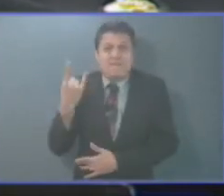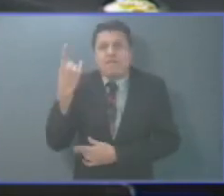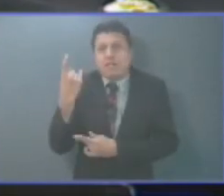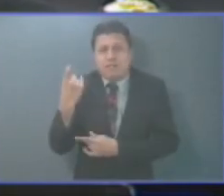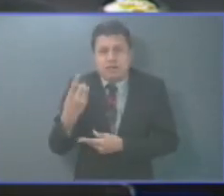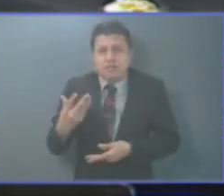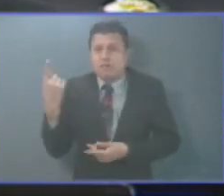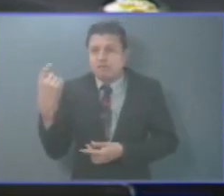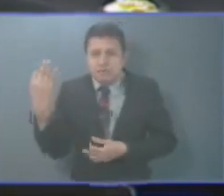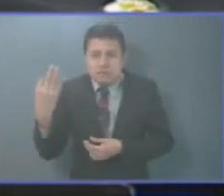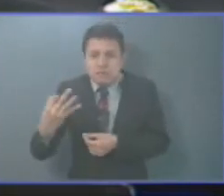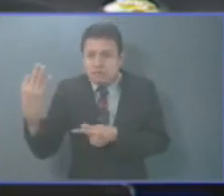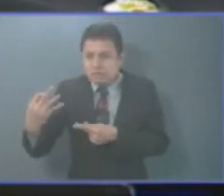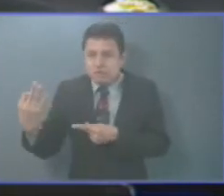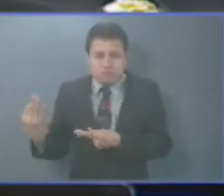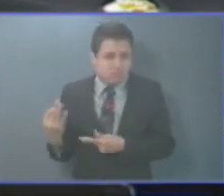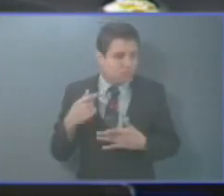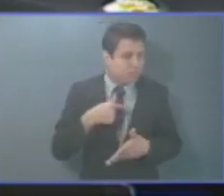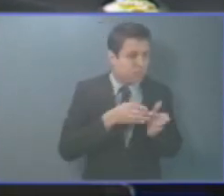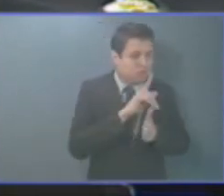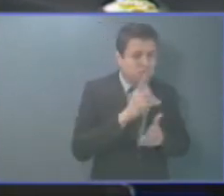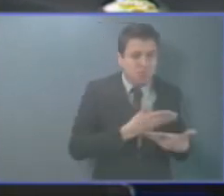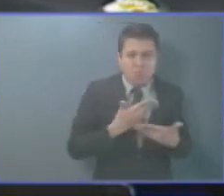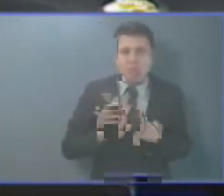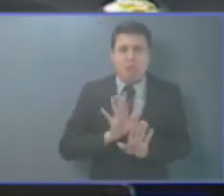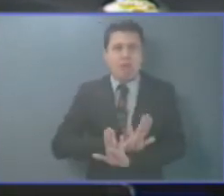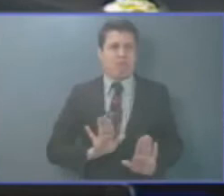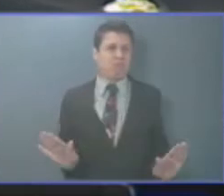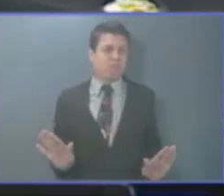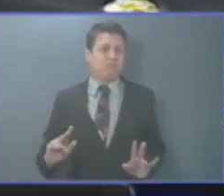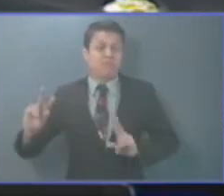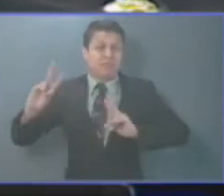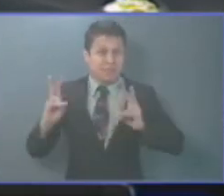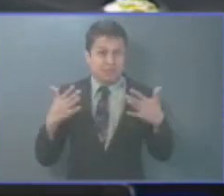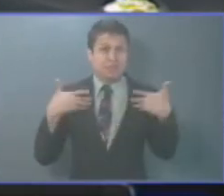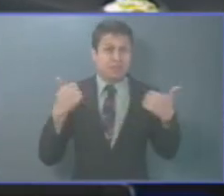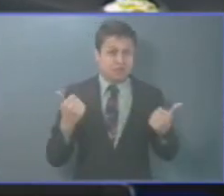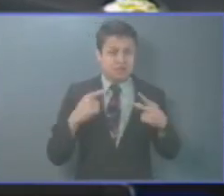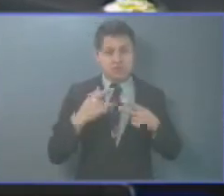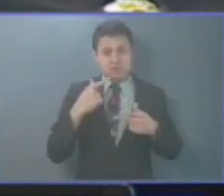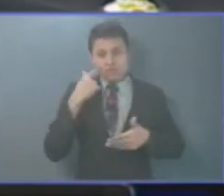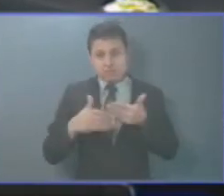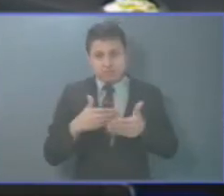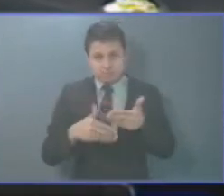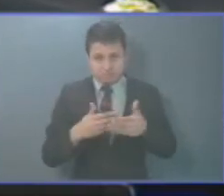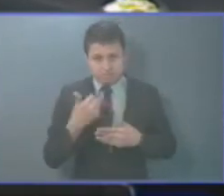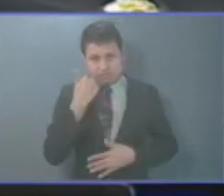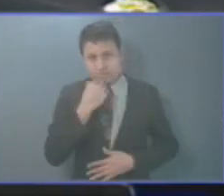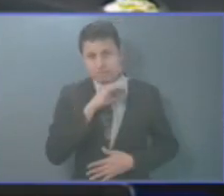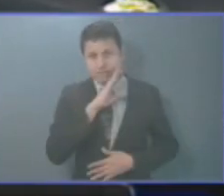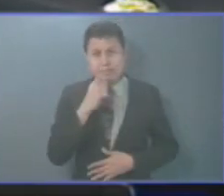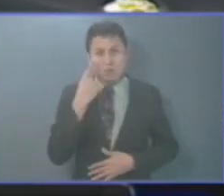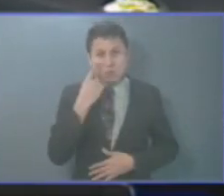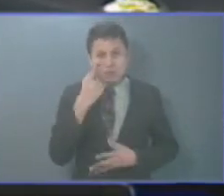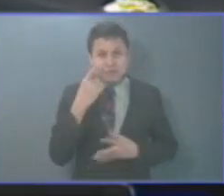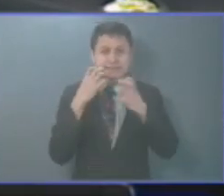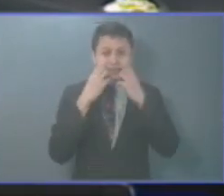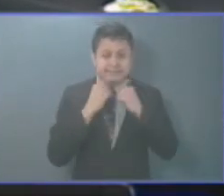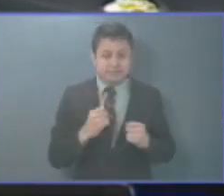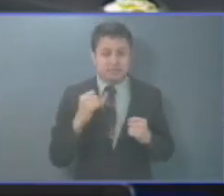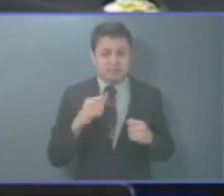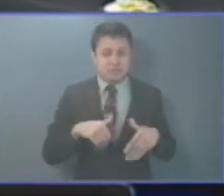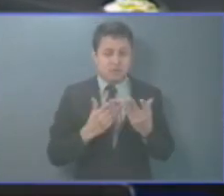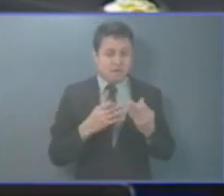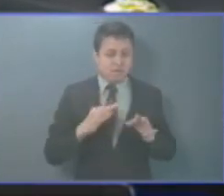Las actividades de promoción de la salud y prevención de las enfermedades solo raras veces tienen